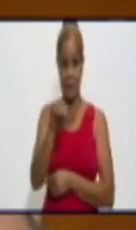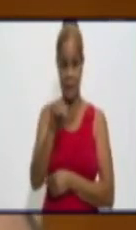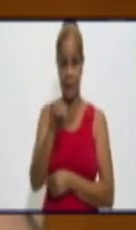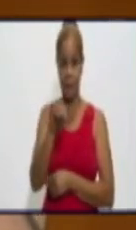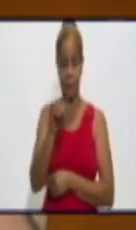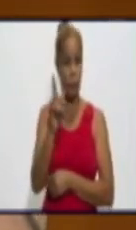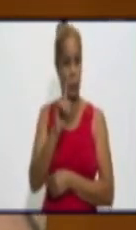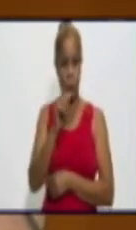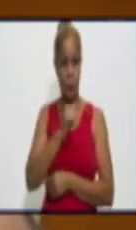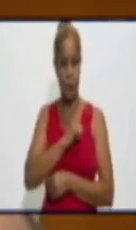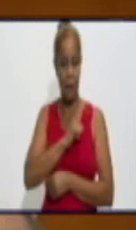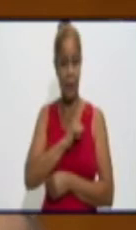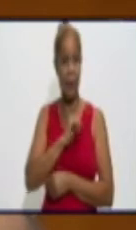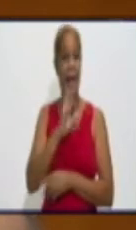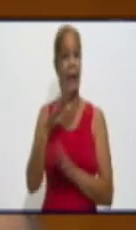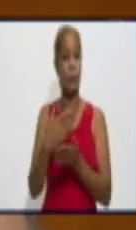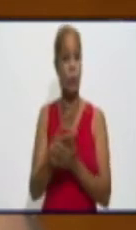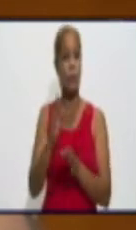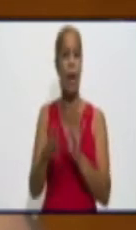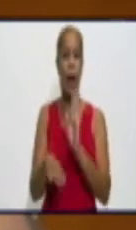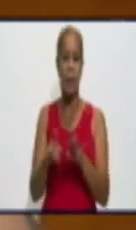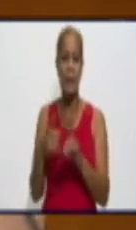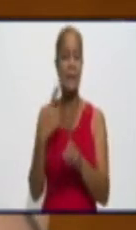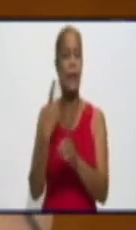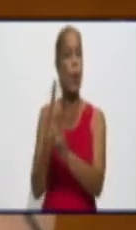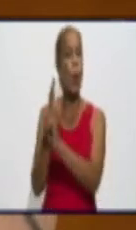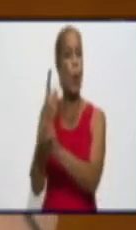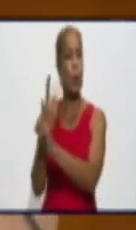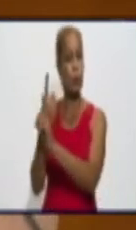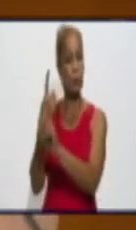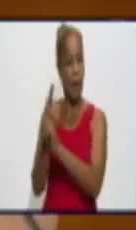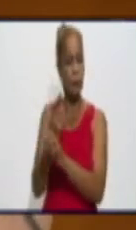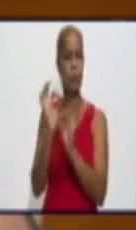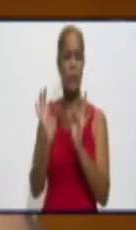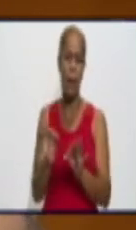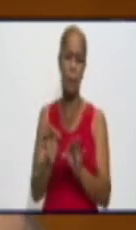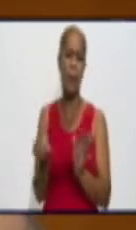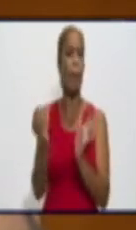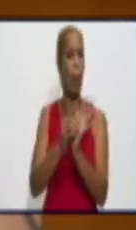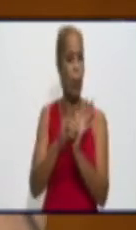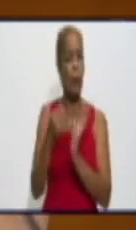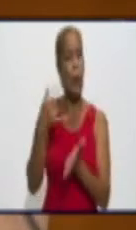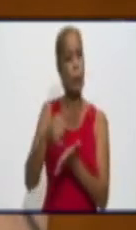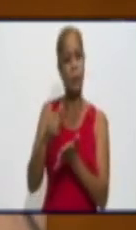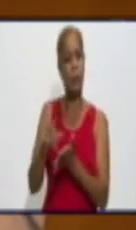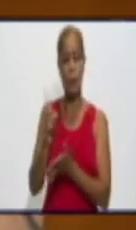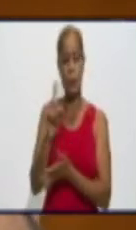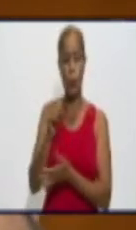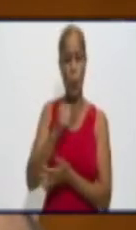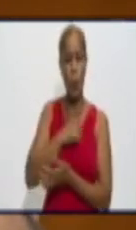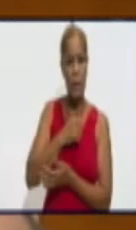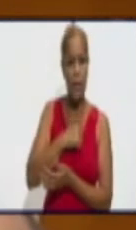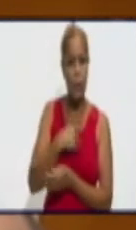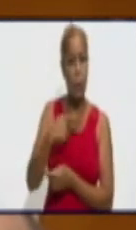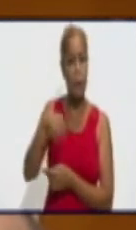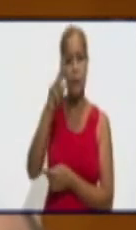todos los contactos. Comienzan a aparecer una serie de justificaciones para no ingresarse.